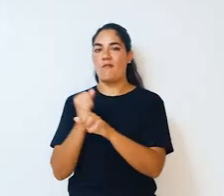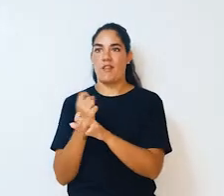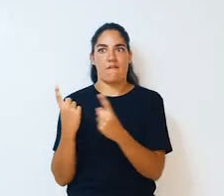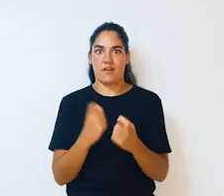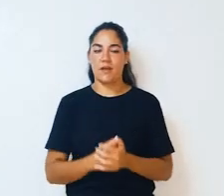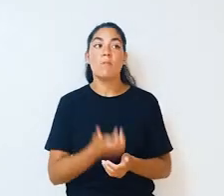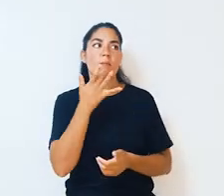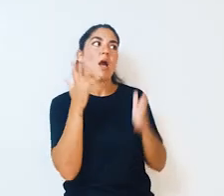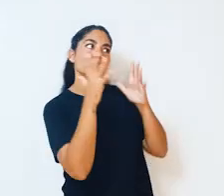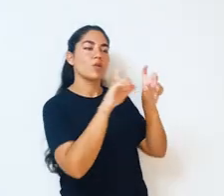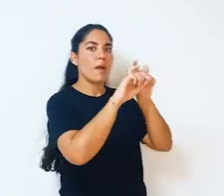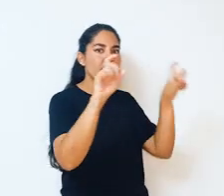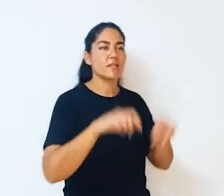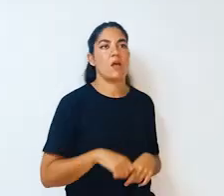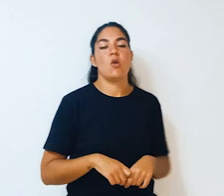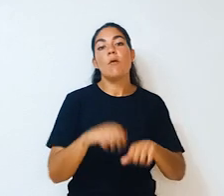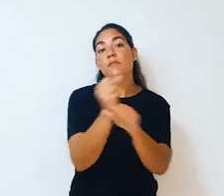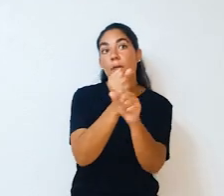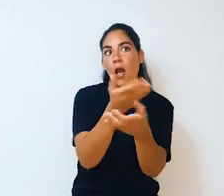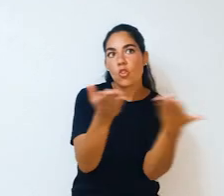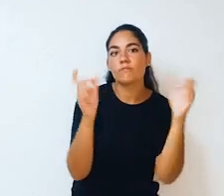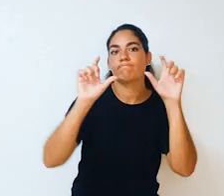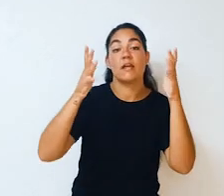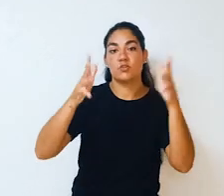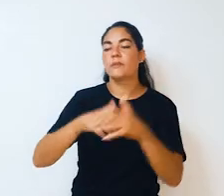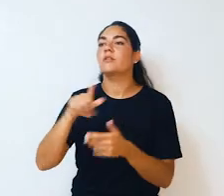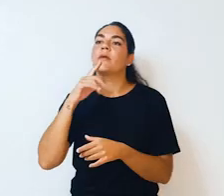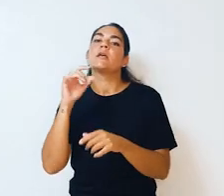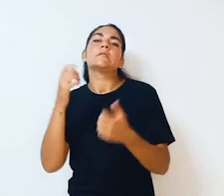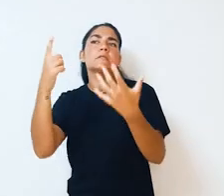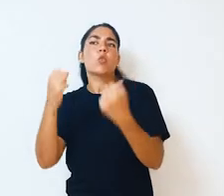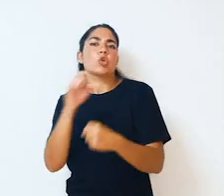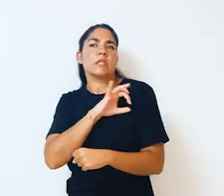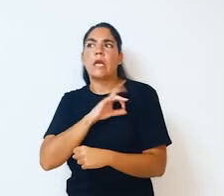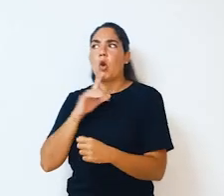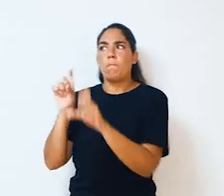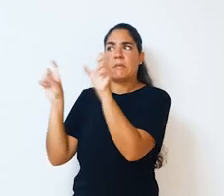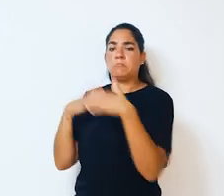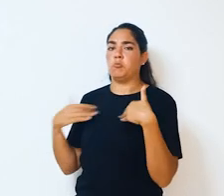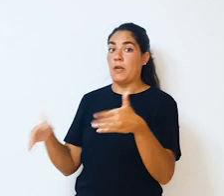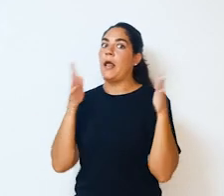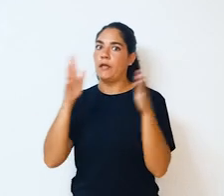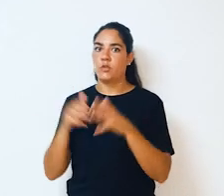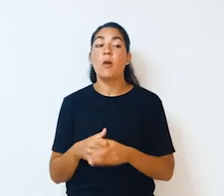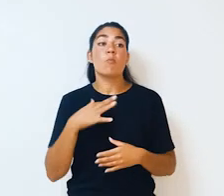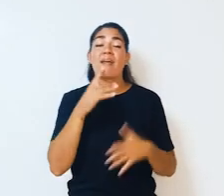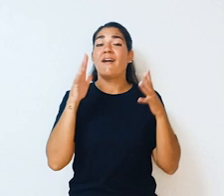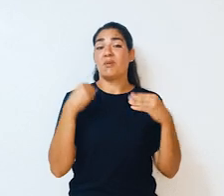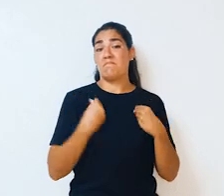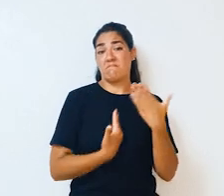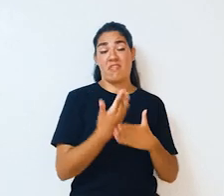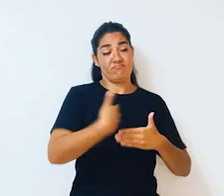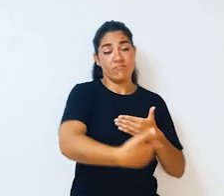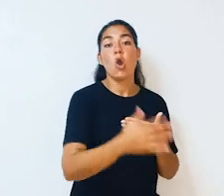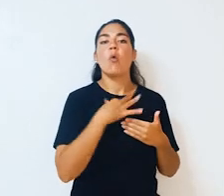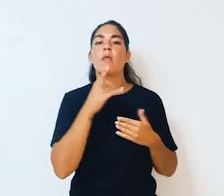asesoramiento laboral a empresas, trabajadores e instituciones sindicales y empresariales, tanto en el día a día como en